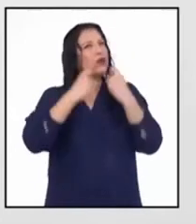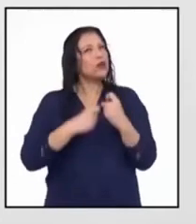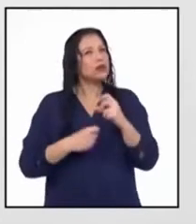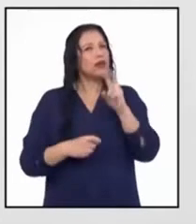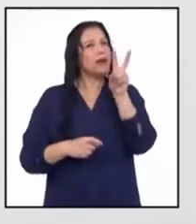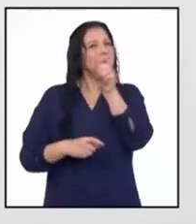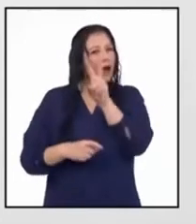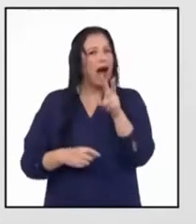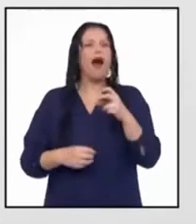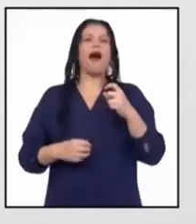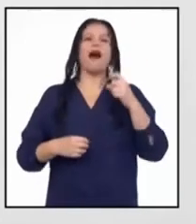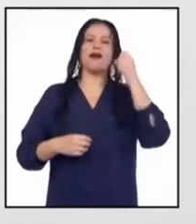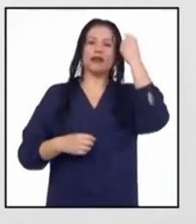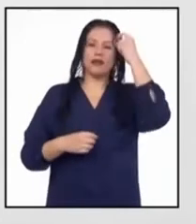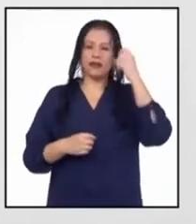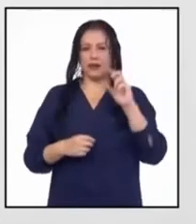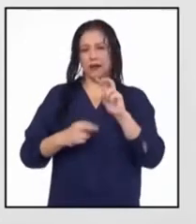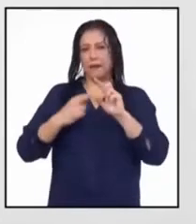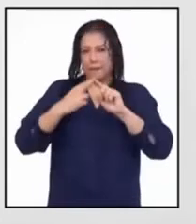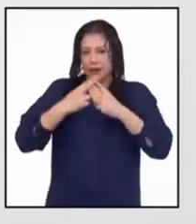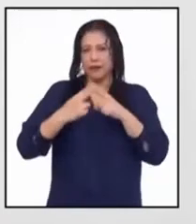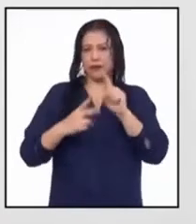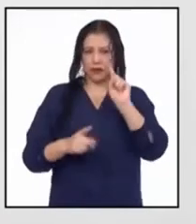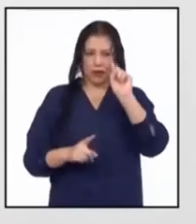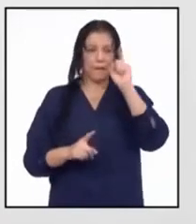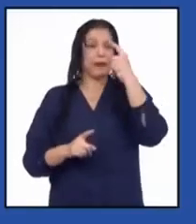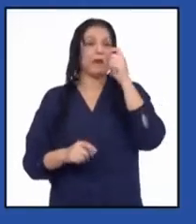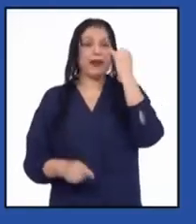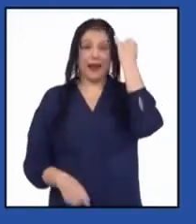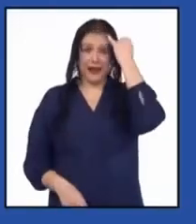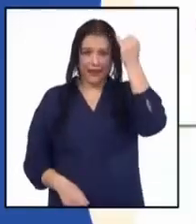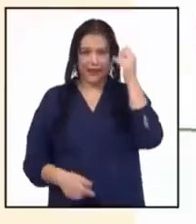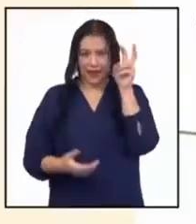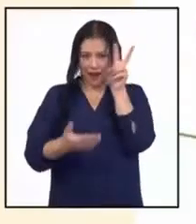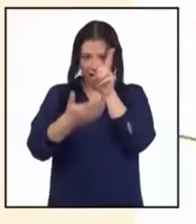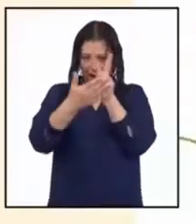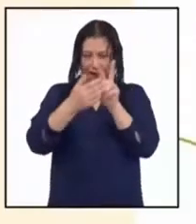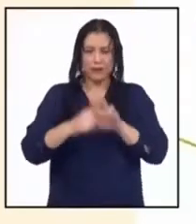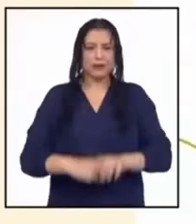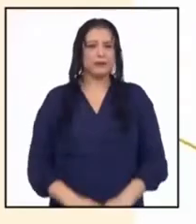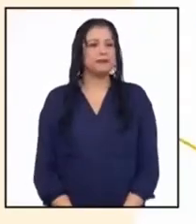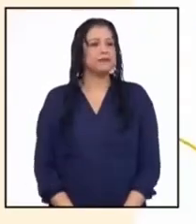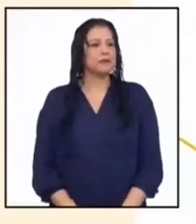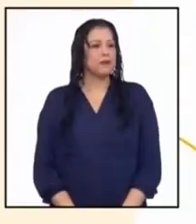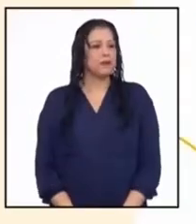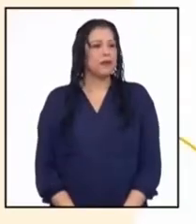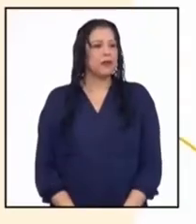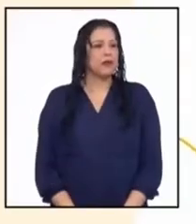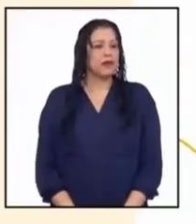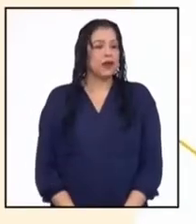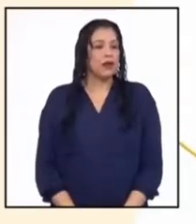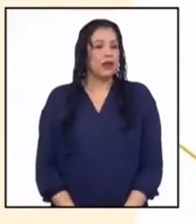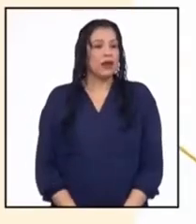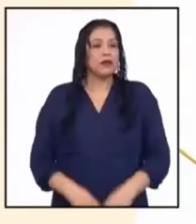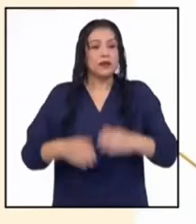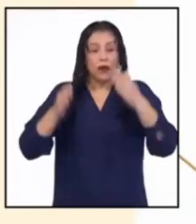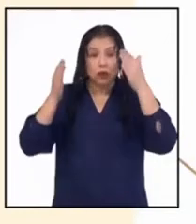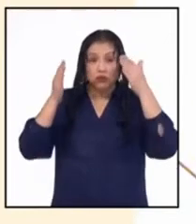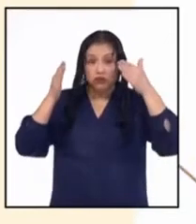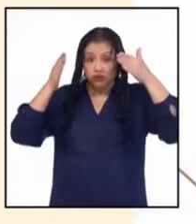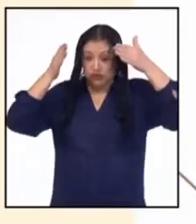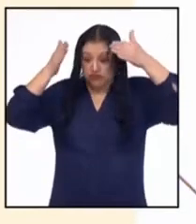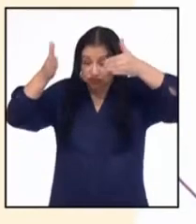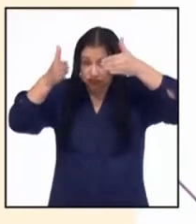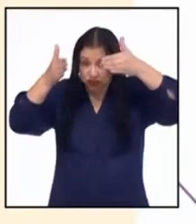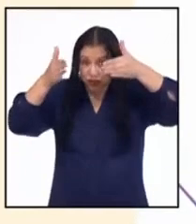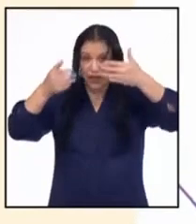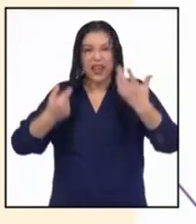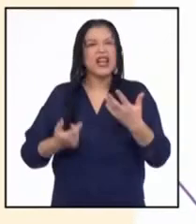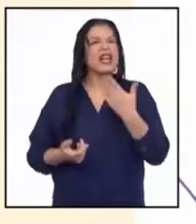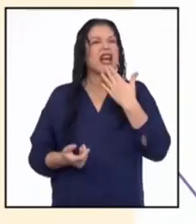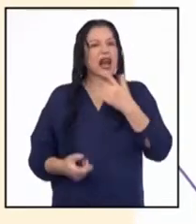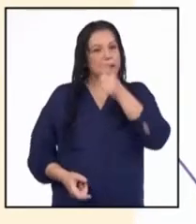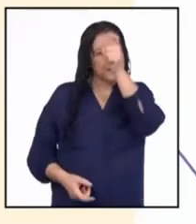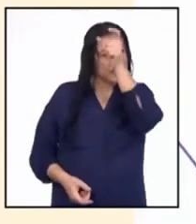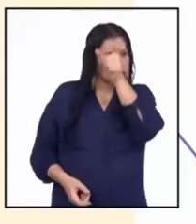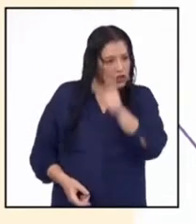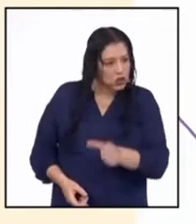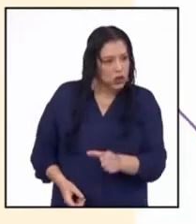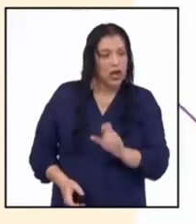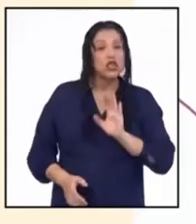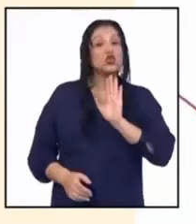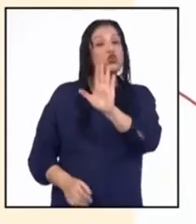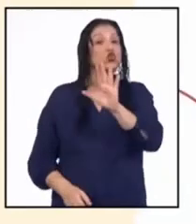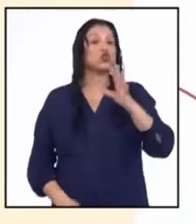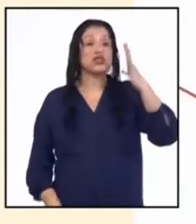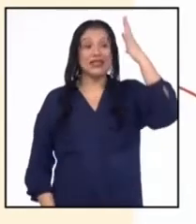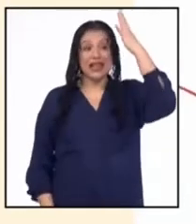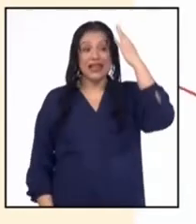con la primera idea. Leámosla en pantalla. Desde un abordaje centrado en el sujeto y sus